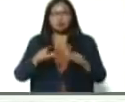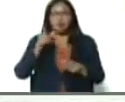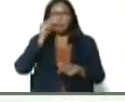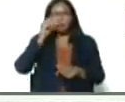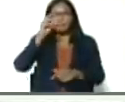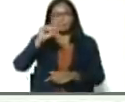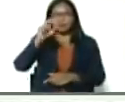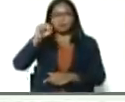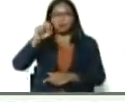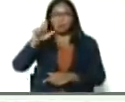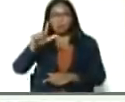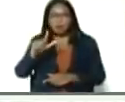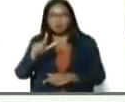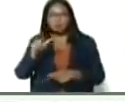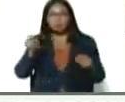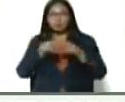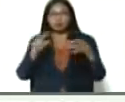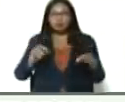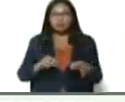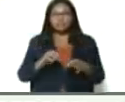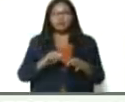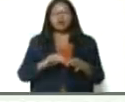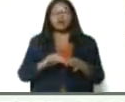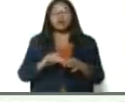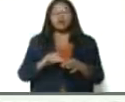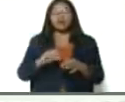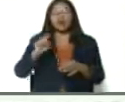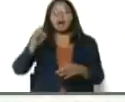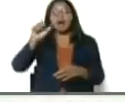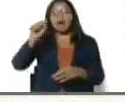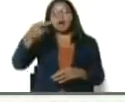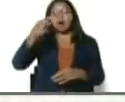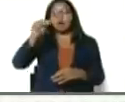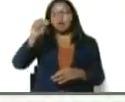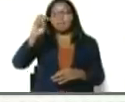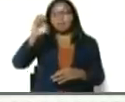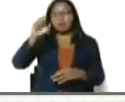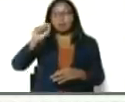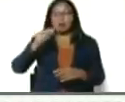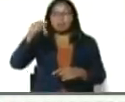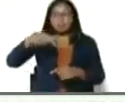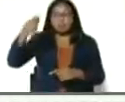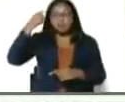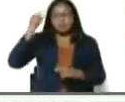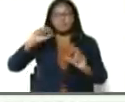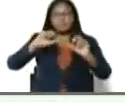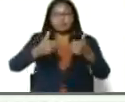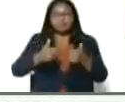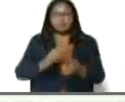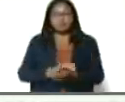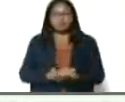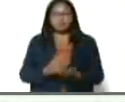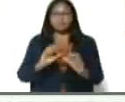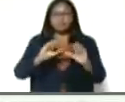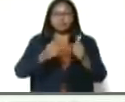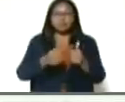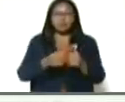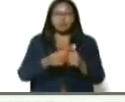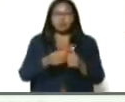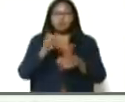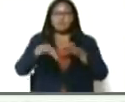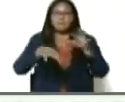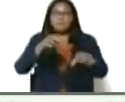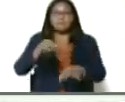Torrense, de la agropecuaria Villa Brusual, en el día de hoy, estamos iniciando, lo que tiene que ver, con la cosecha de frijol,